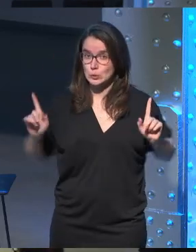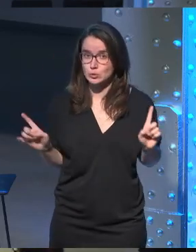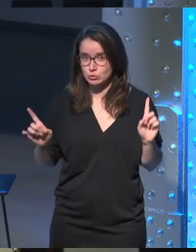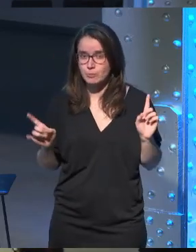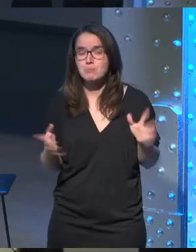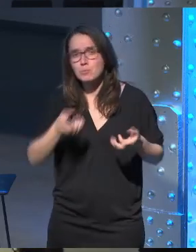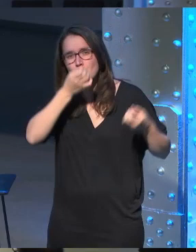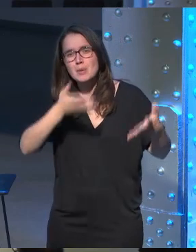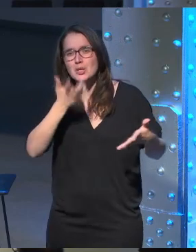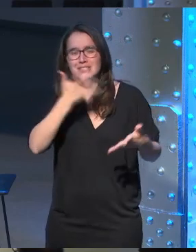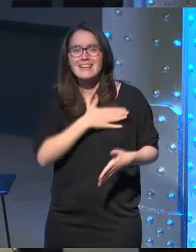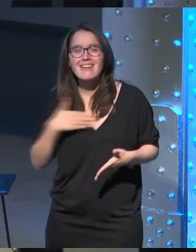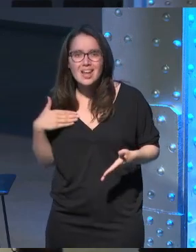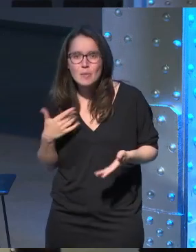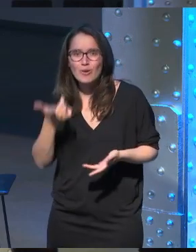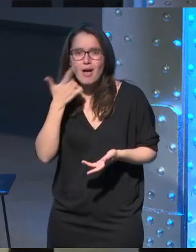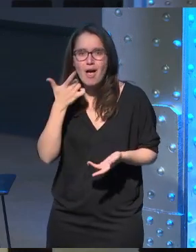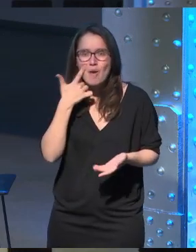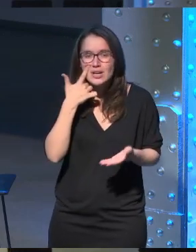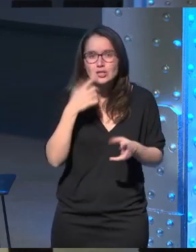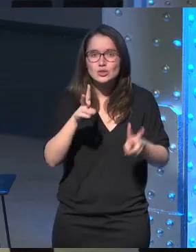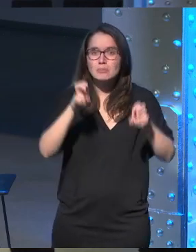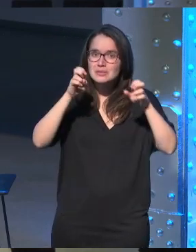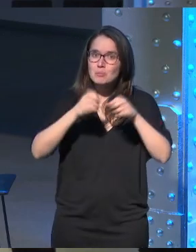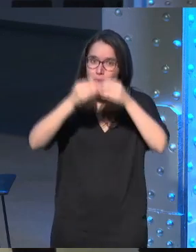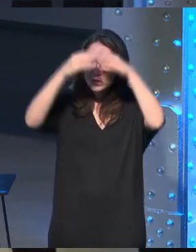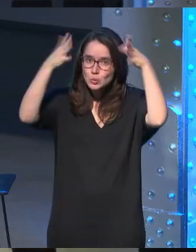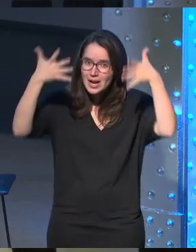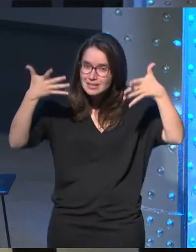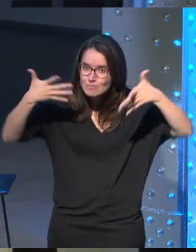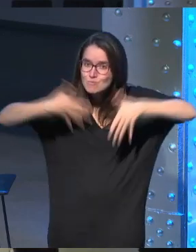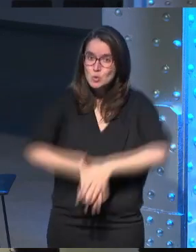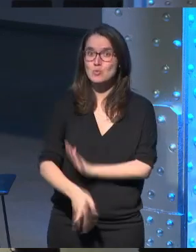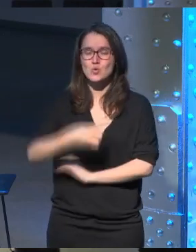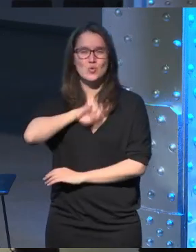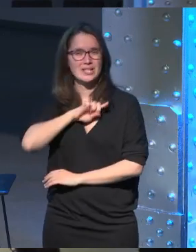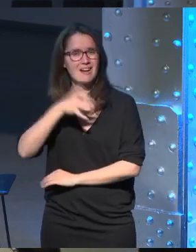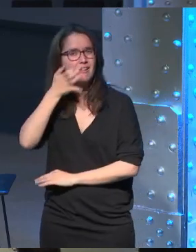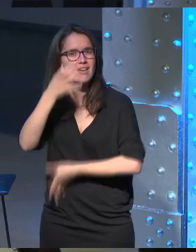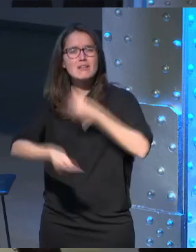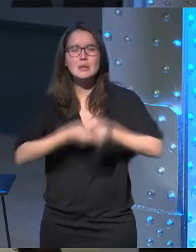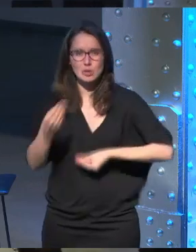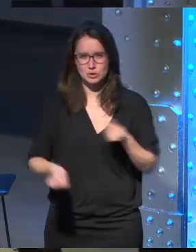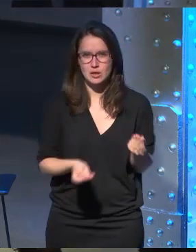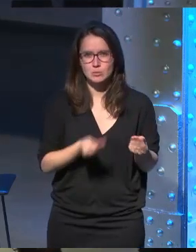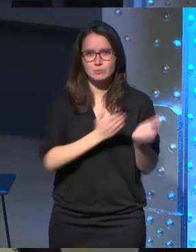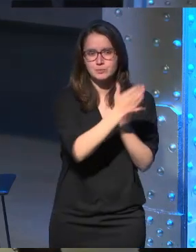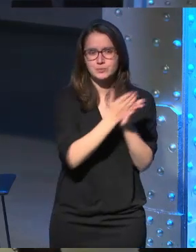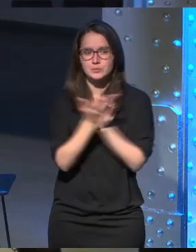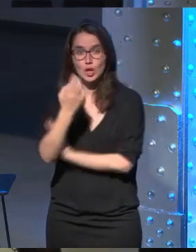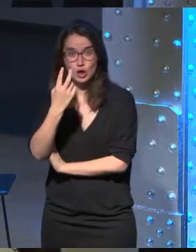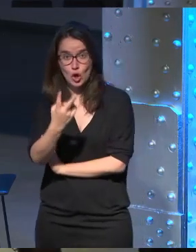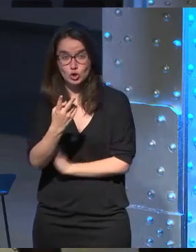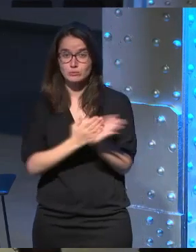muy bien pero y si lo que queremos es ver esos objetos virtuales integrándose en nuestra realidad ¿qué podemos hacer? pues tenemos dos vías